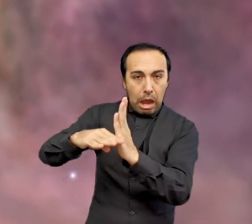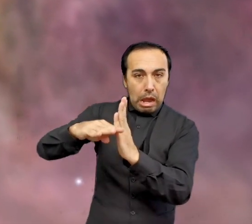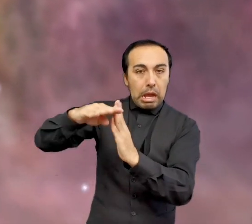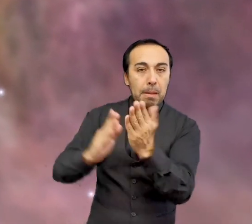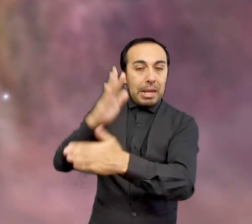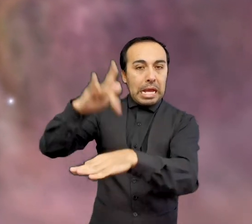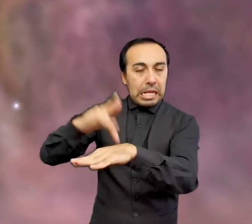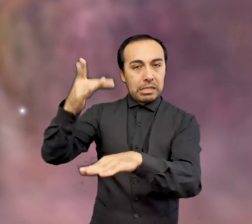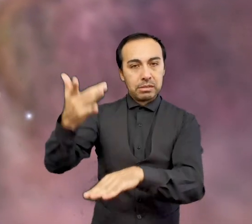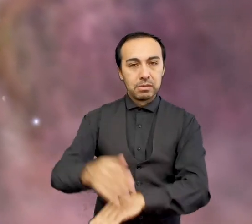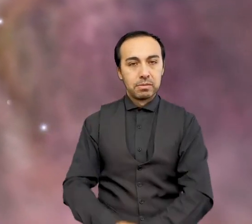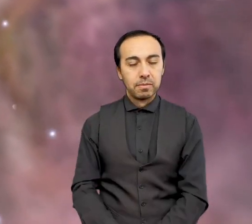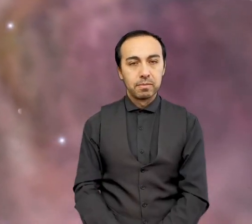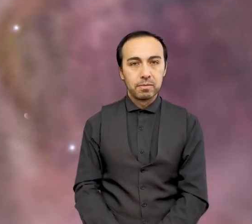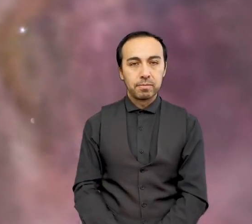a calentarse.